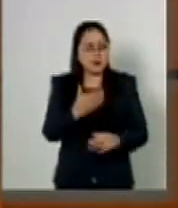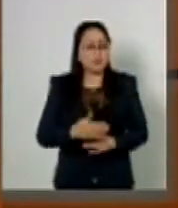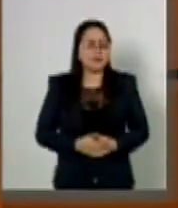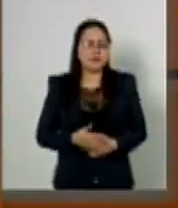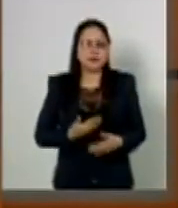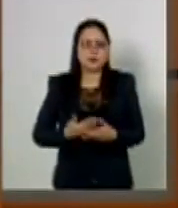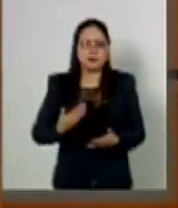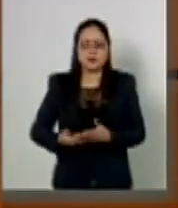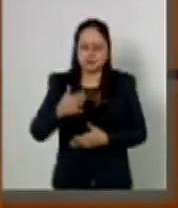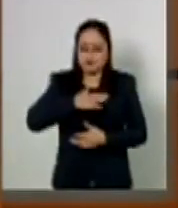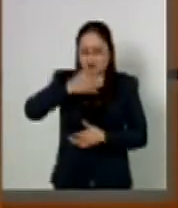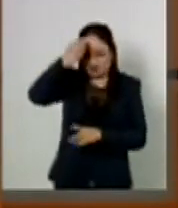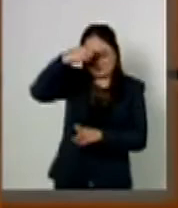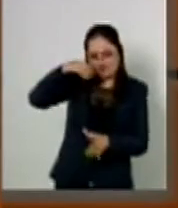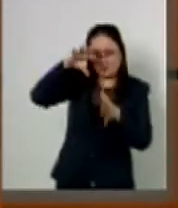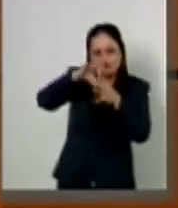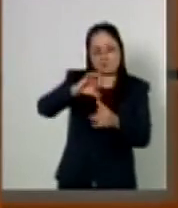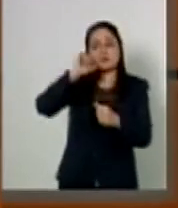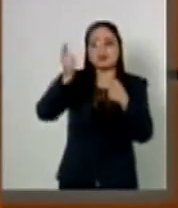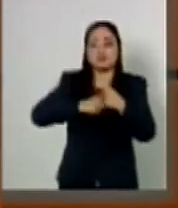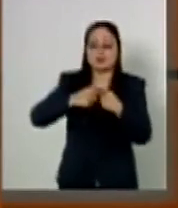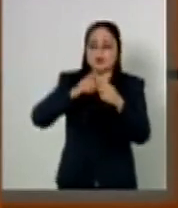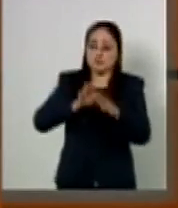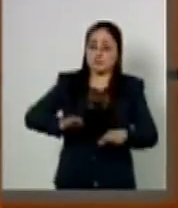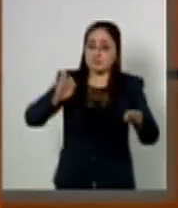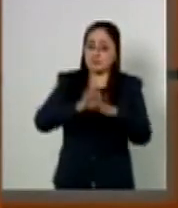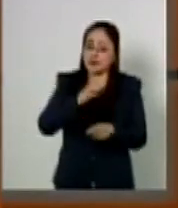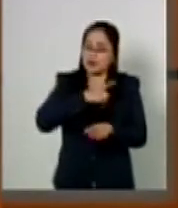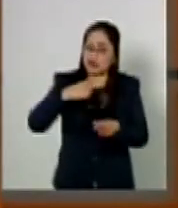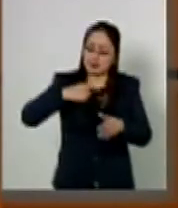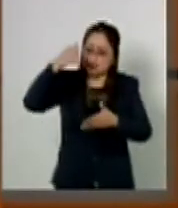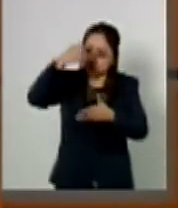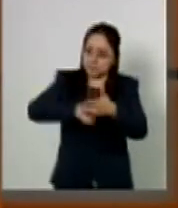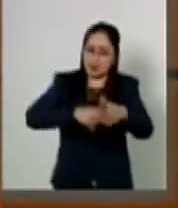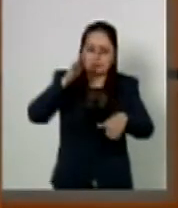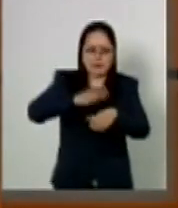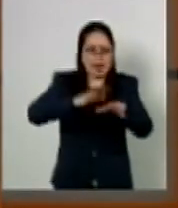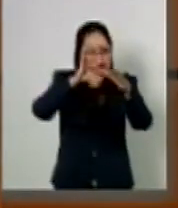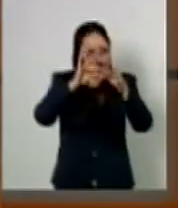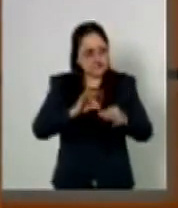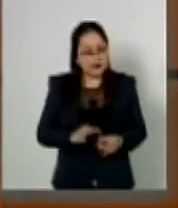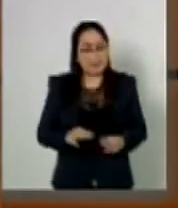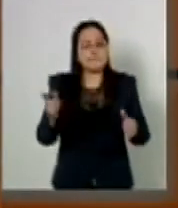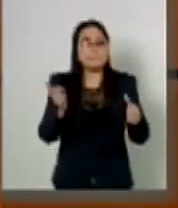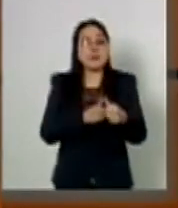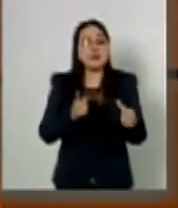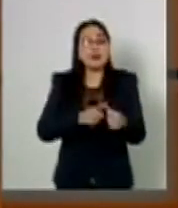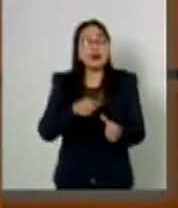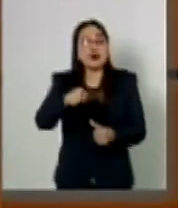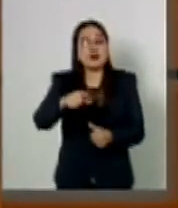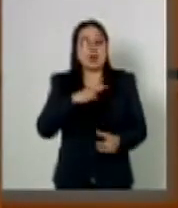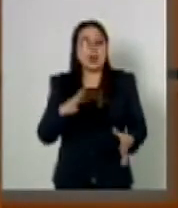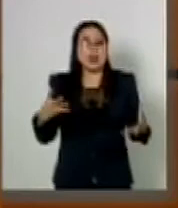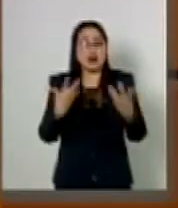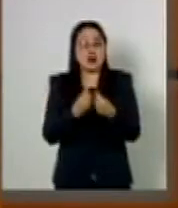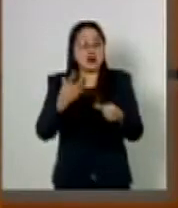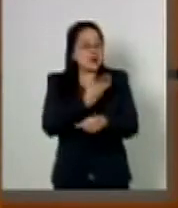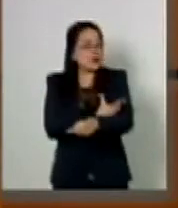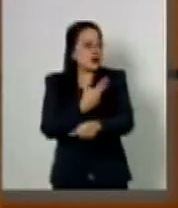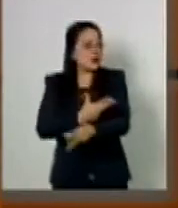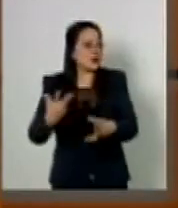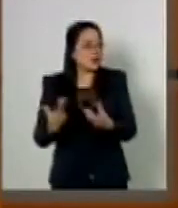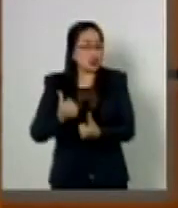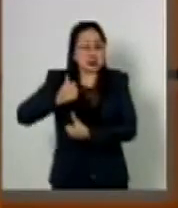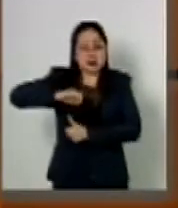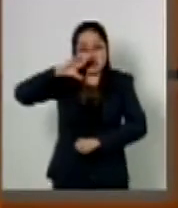materia del voto particular, existen otros aspectos en los que debe profundizarse. Primero, los niveles de coordinación con las autoridades